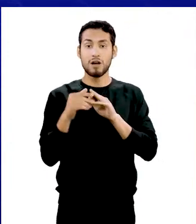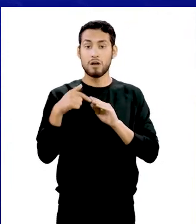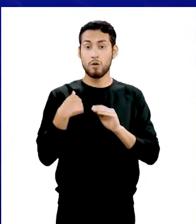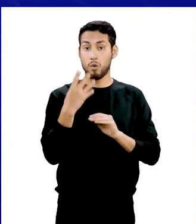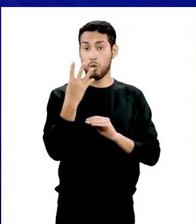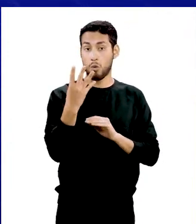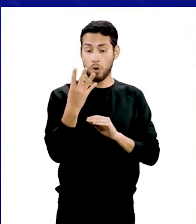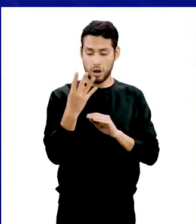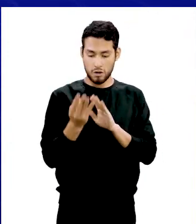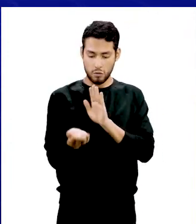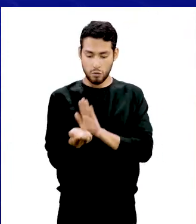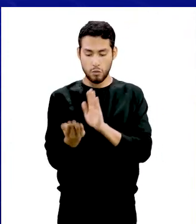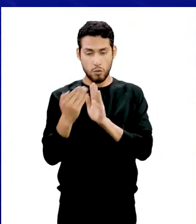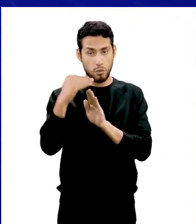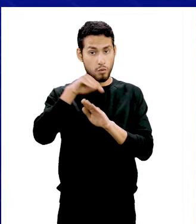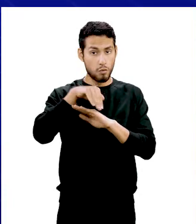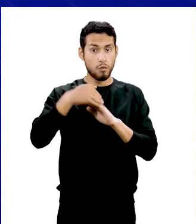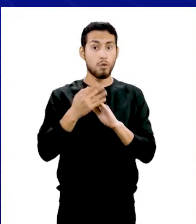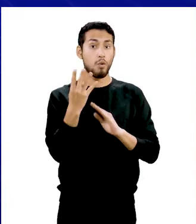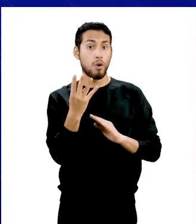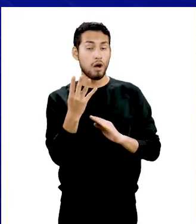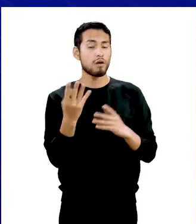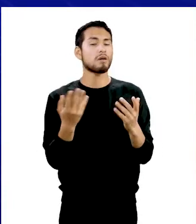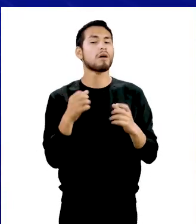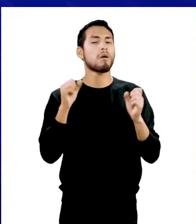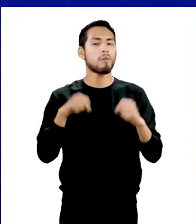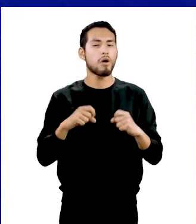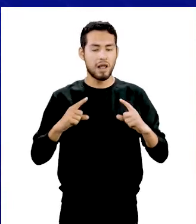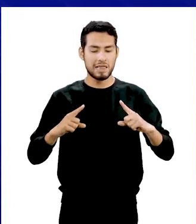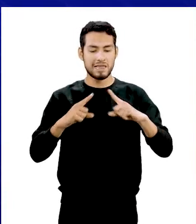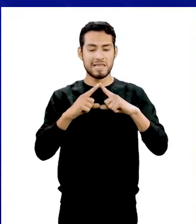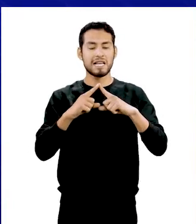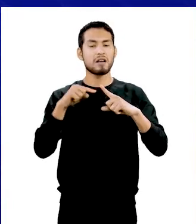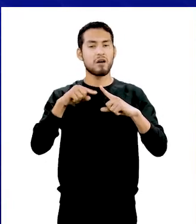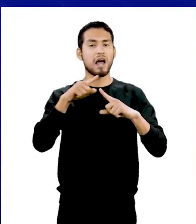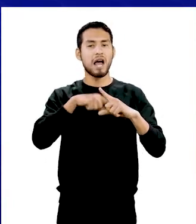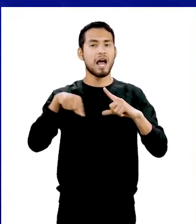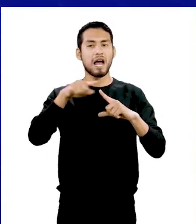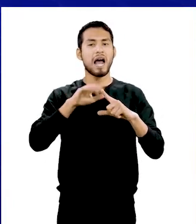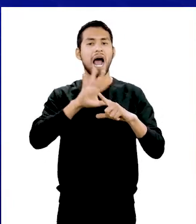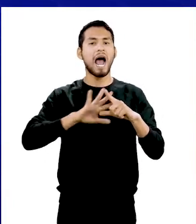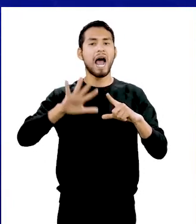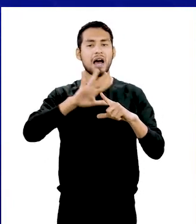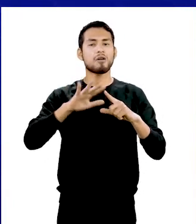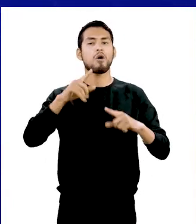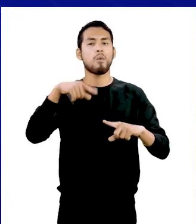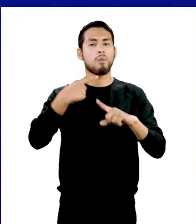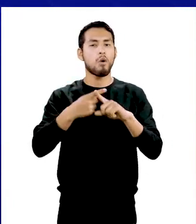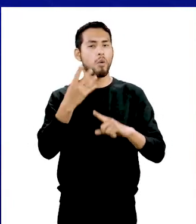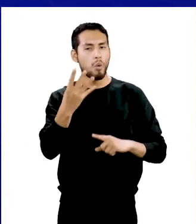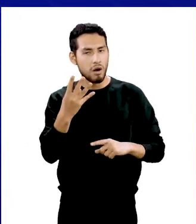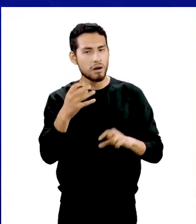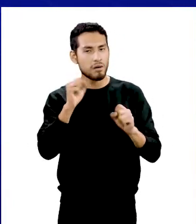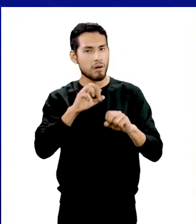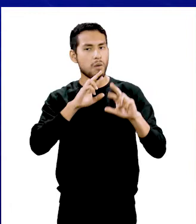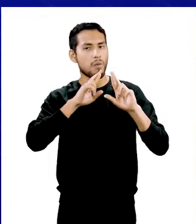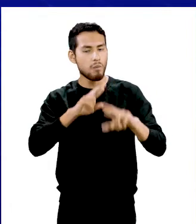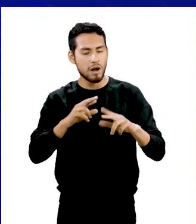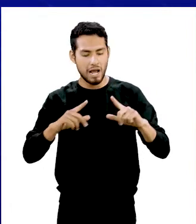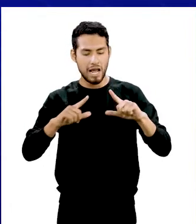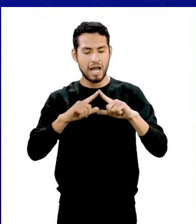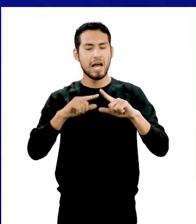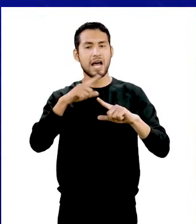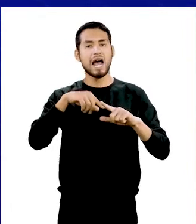formado por cuatro triángulos equiláteros, podemos hallar el área de un triángulo equilátero y multiplicar por cuatro para